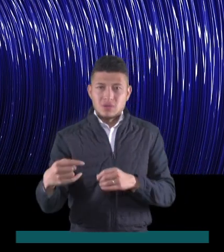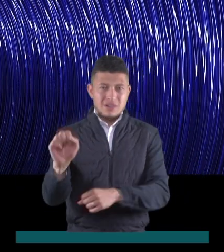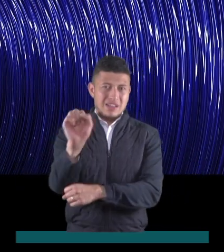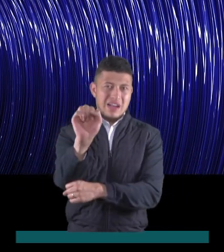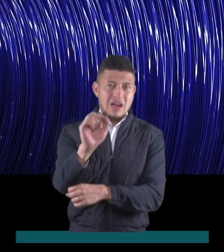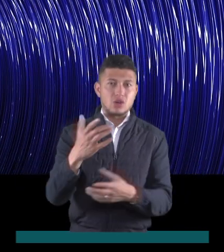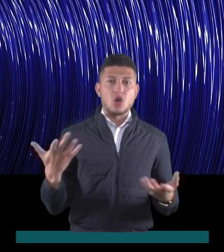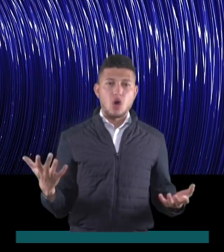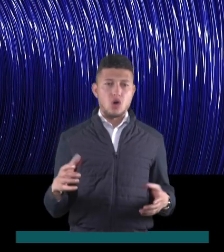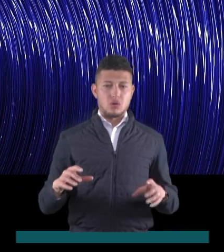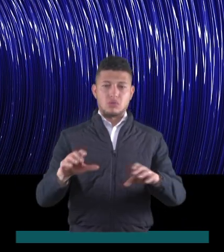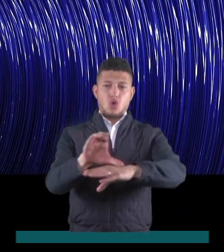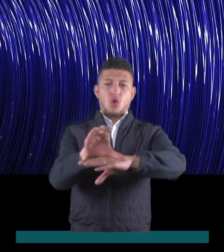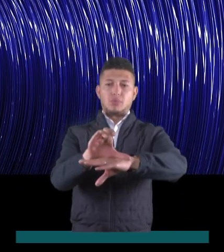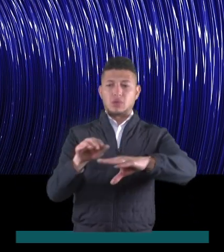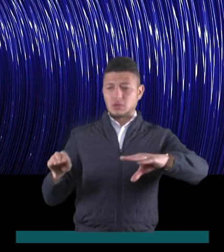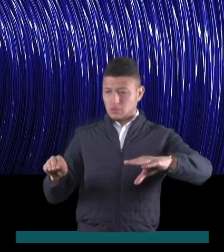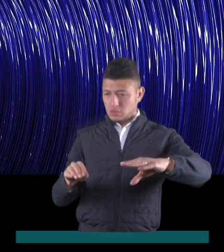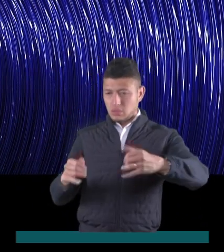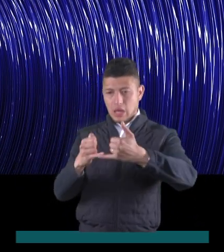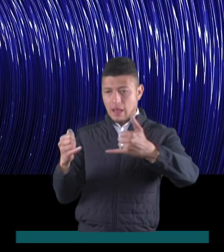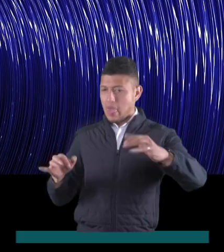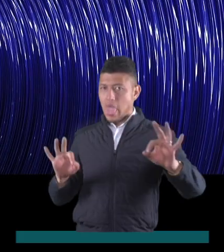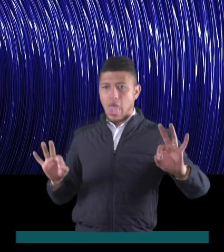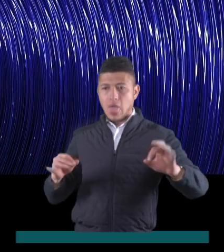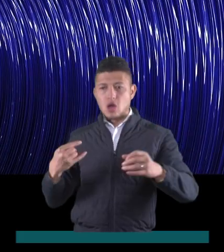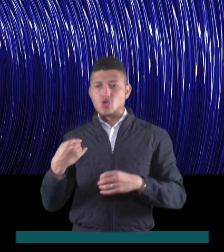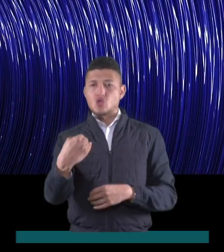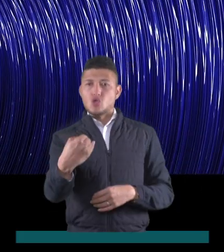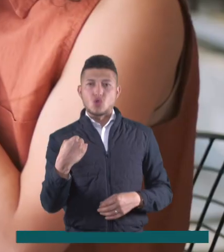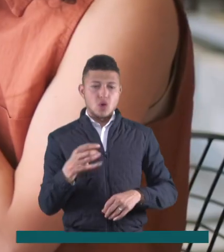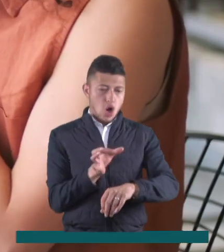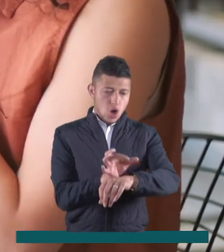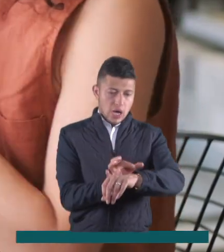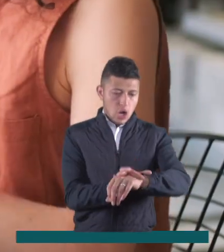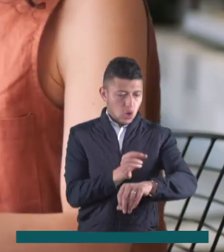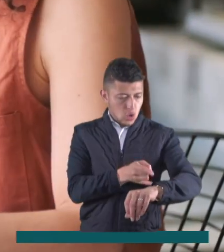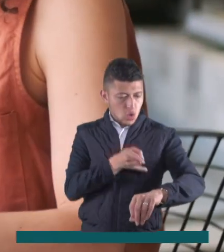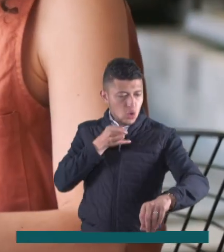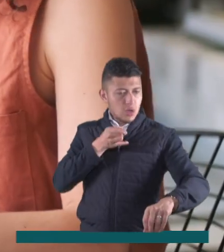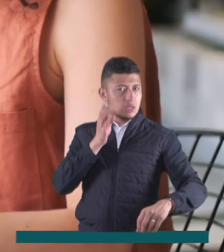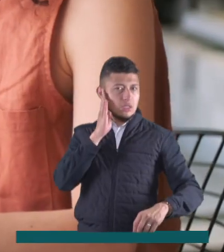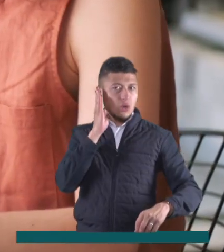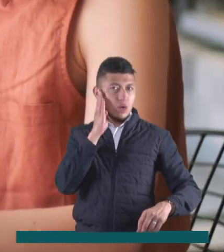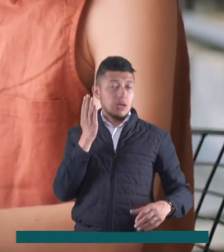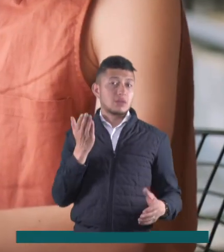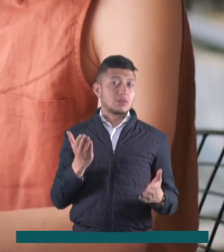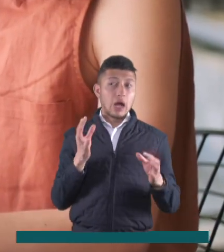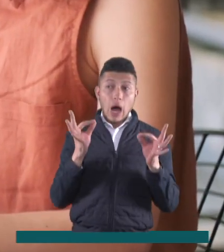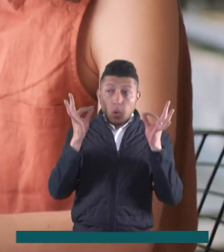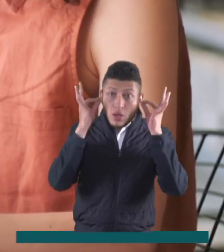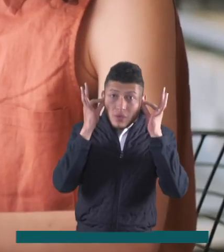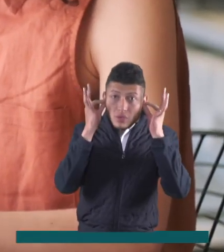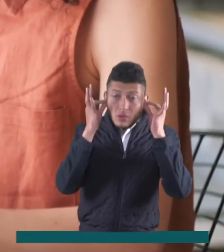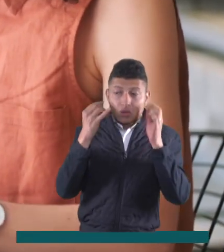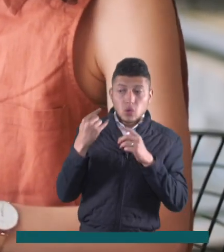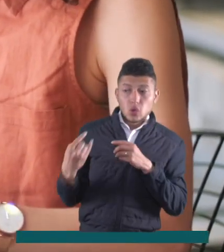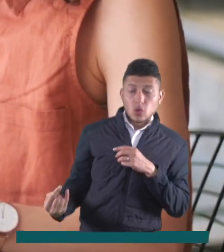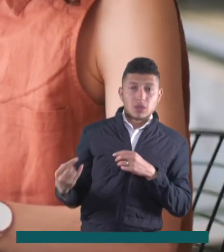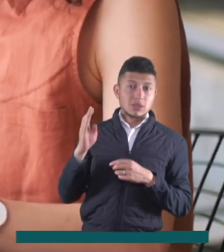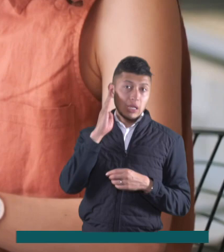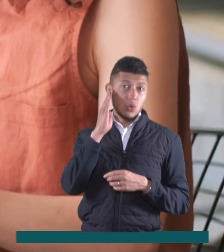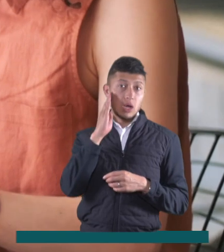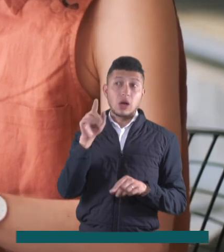carro o los ratones a los computadores o los relojes inteligentes o los audífonos a los celulares siga siendo para muchos